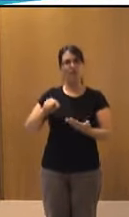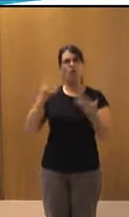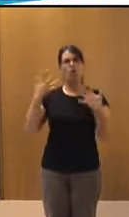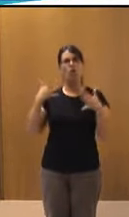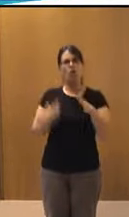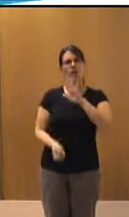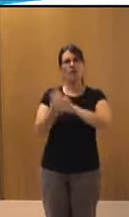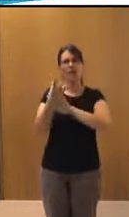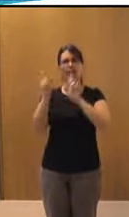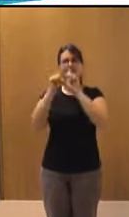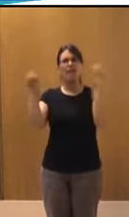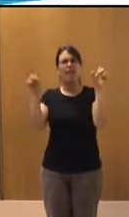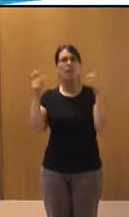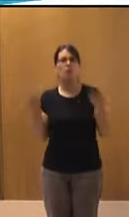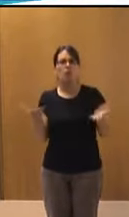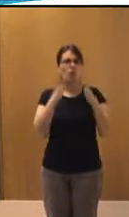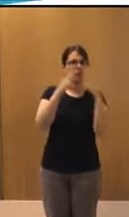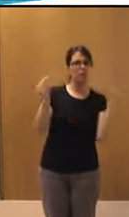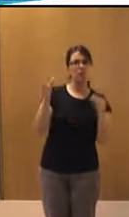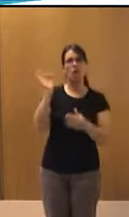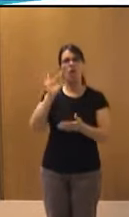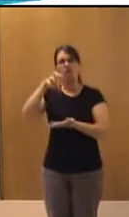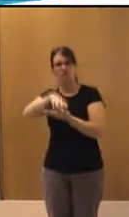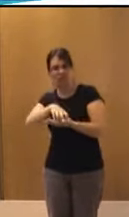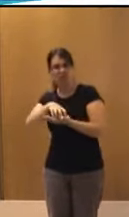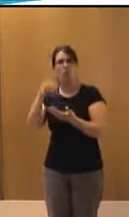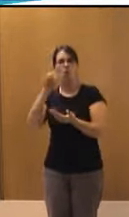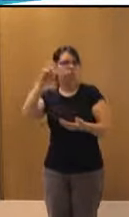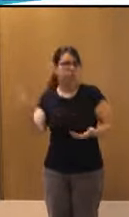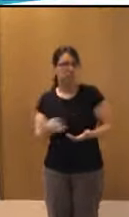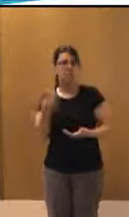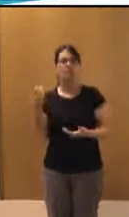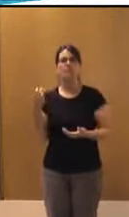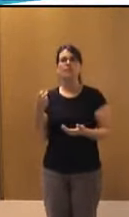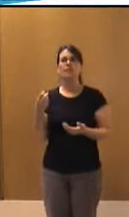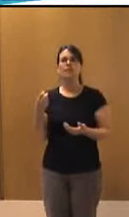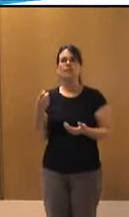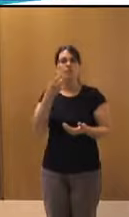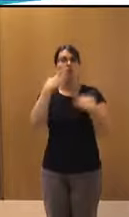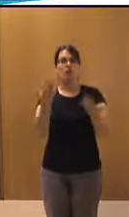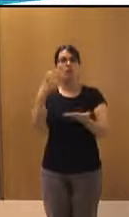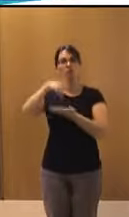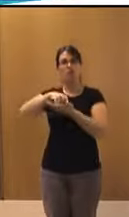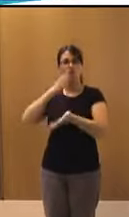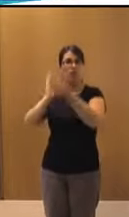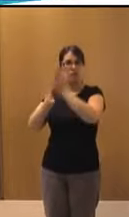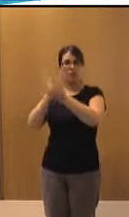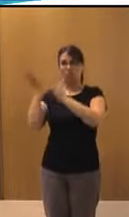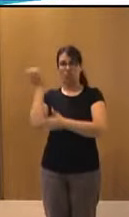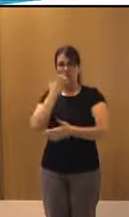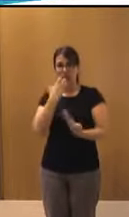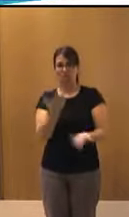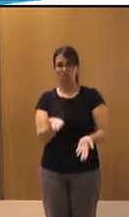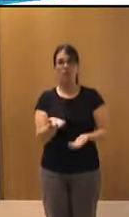en qué entidad trabajan, sea universidad o sea un centro, por ejemplo, un centro de rehabilitación, como os decía,